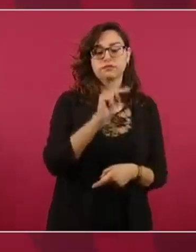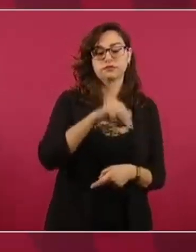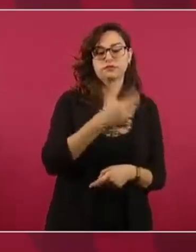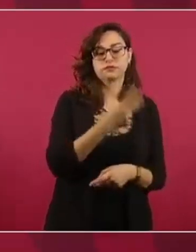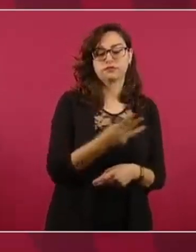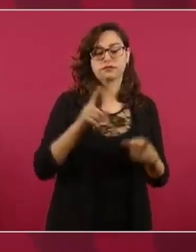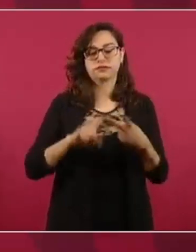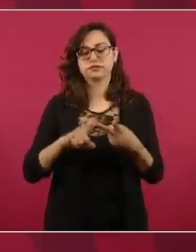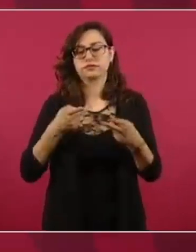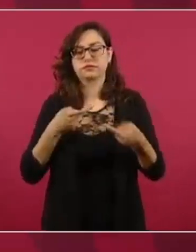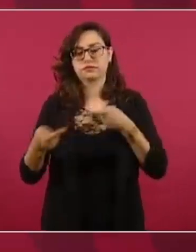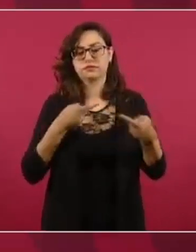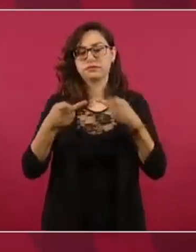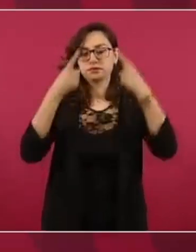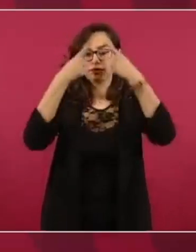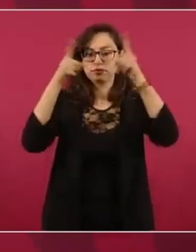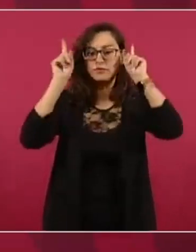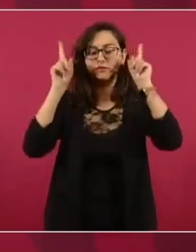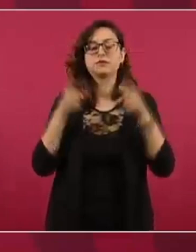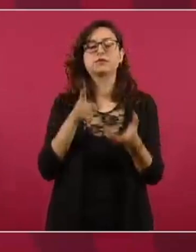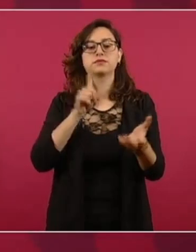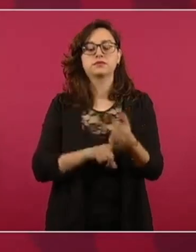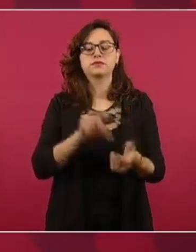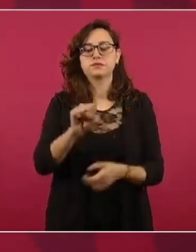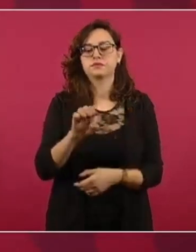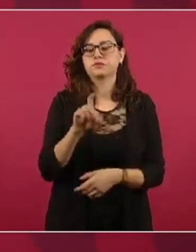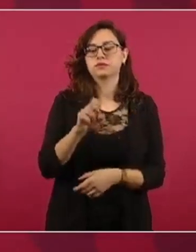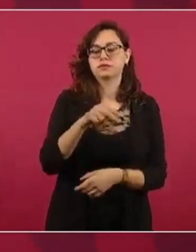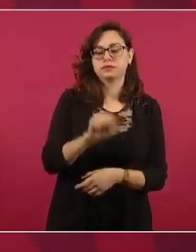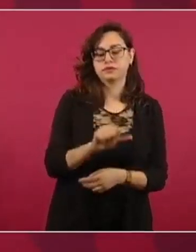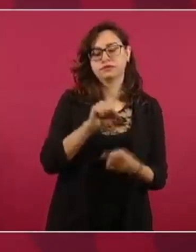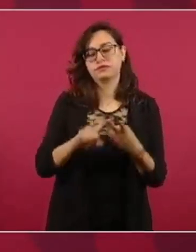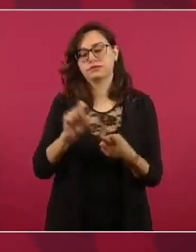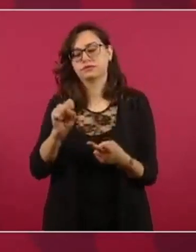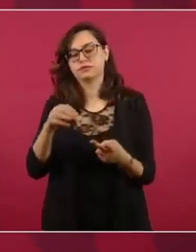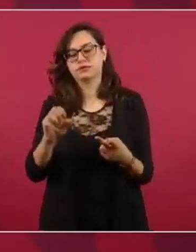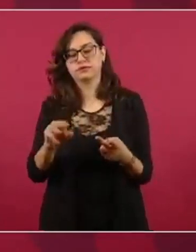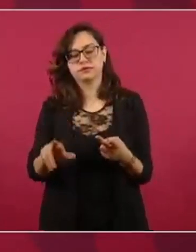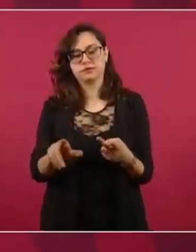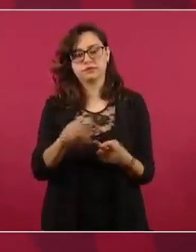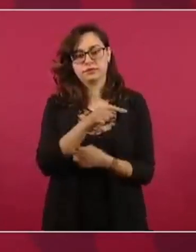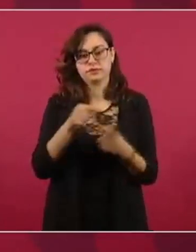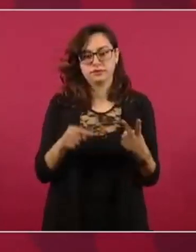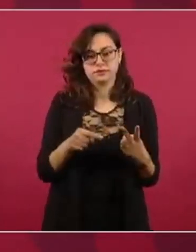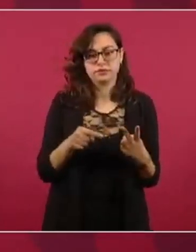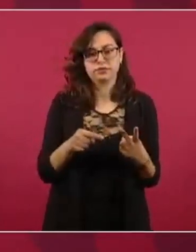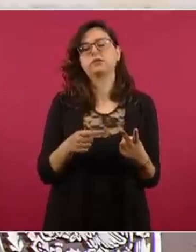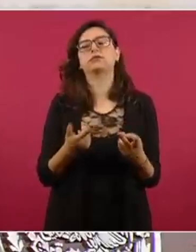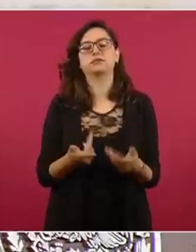de la Secretaría de la Defensa y de la Secretaría de Marina constantemente